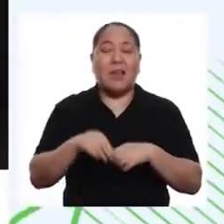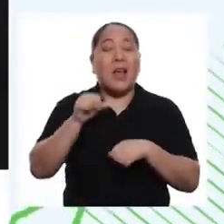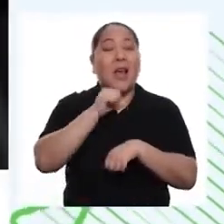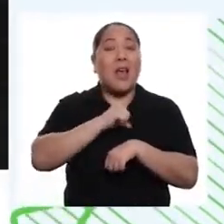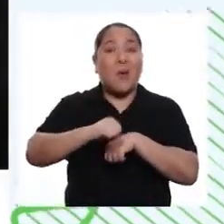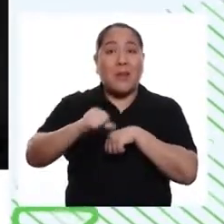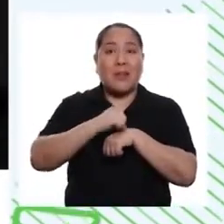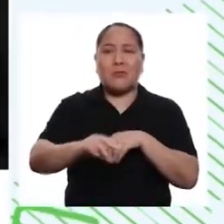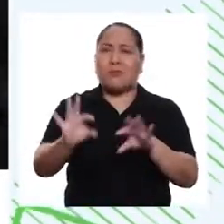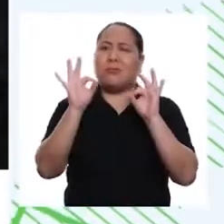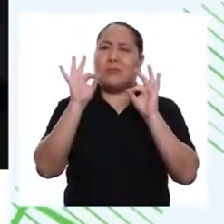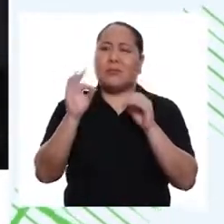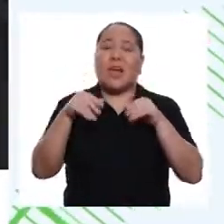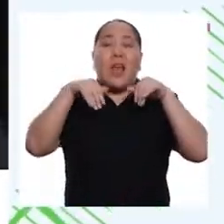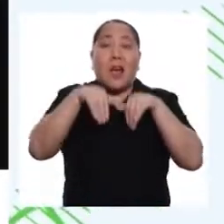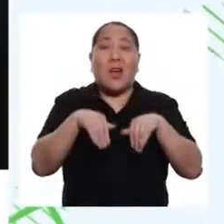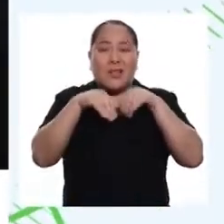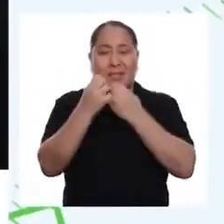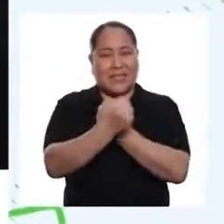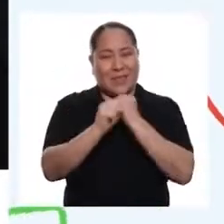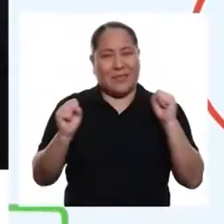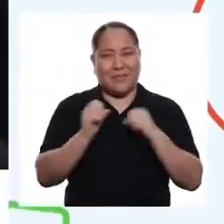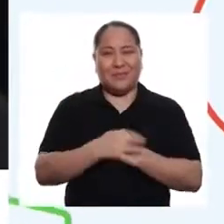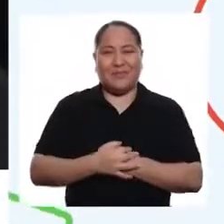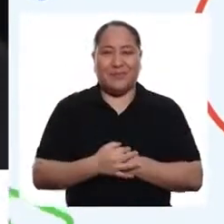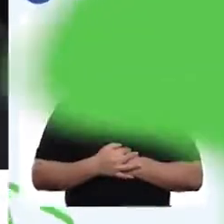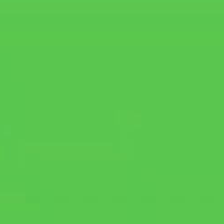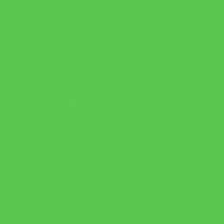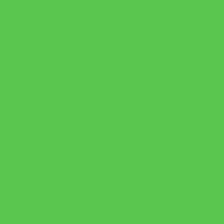éxito y el canguro ha sido salvado.